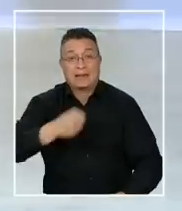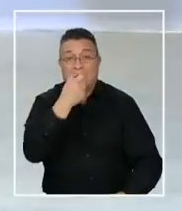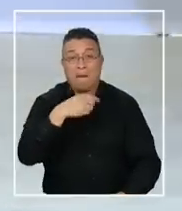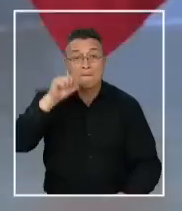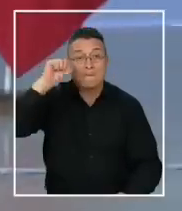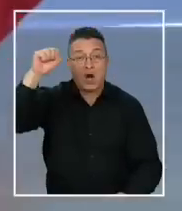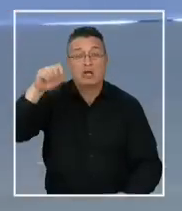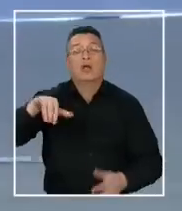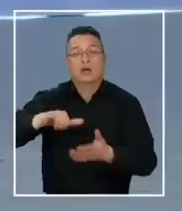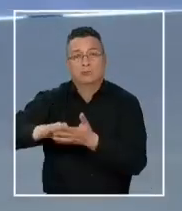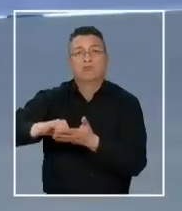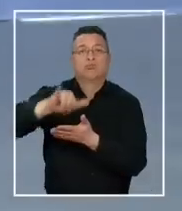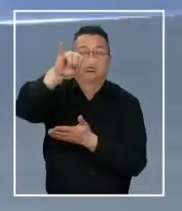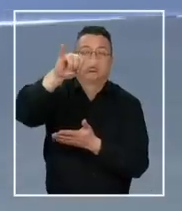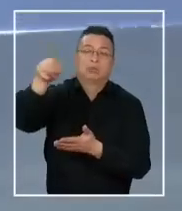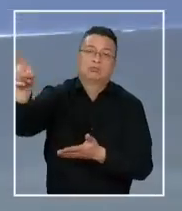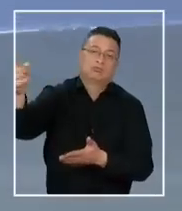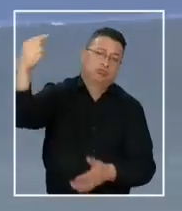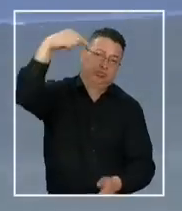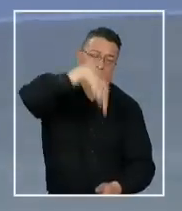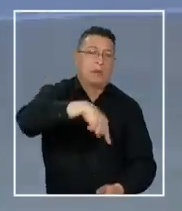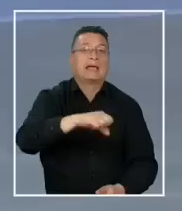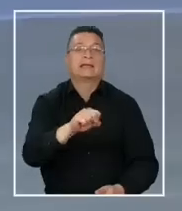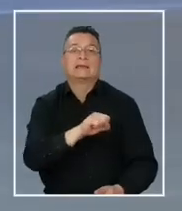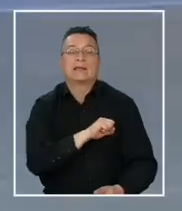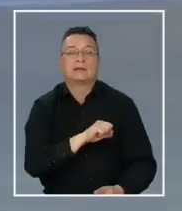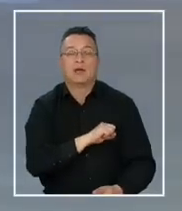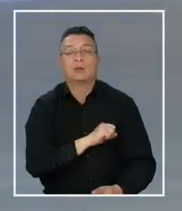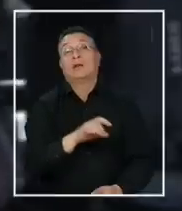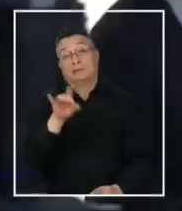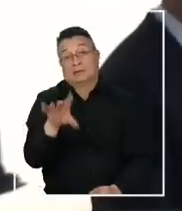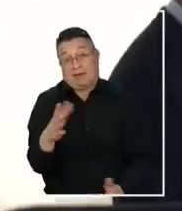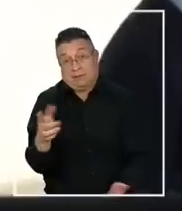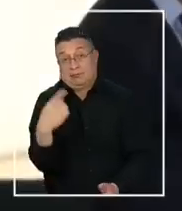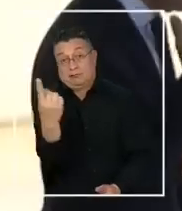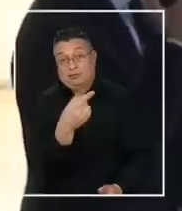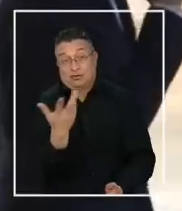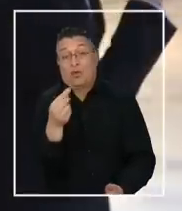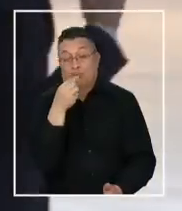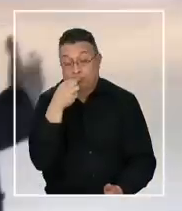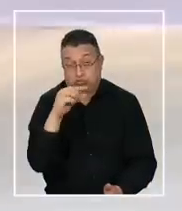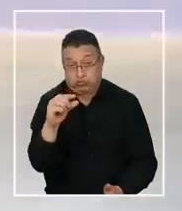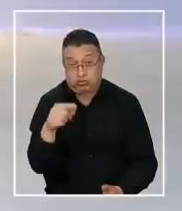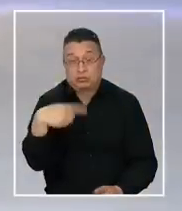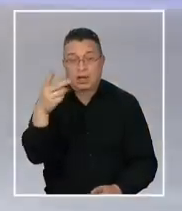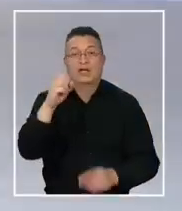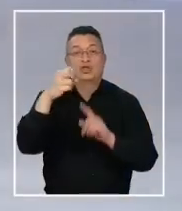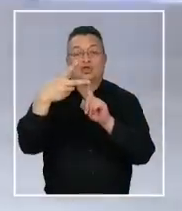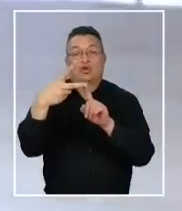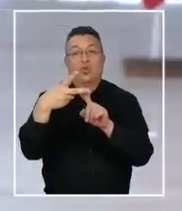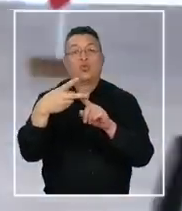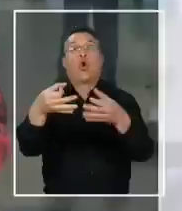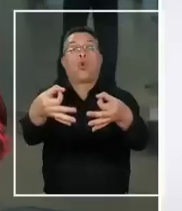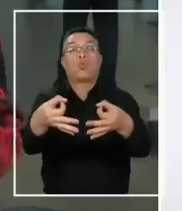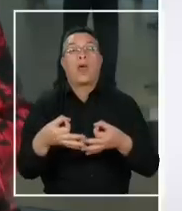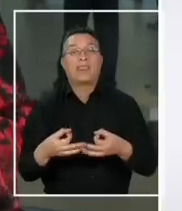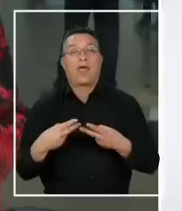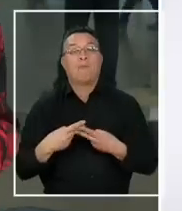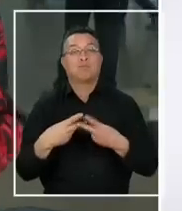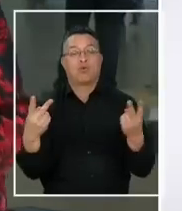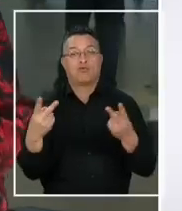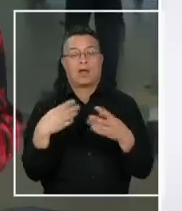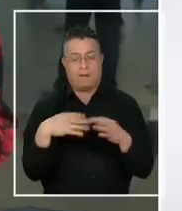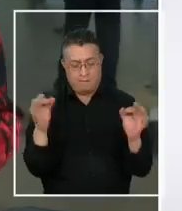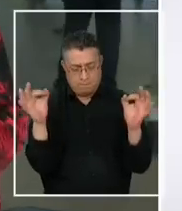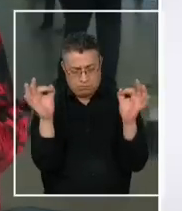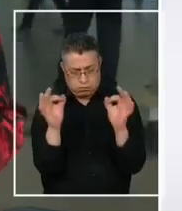tomó su avión presidencial rumbo a Santiago de Chile porque, lo sabemos, en las próximas horas ya es su segunda cuenta pública, tiene que ir a afinar